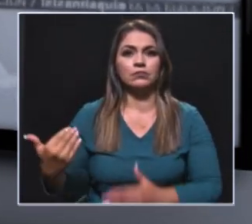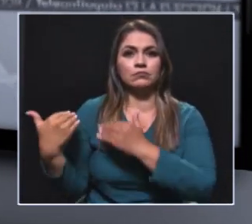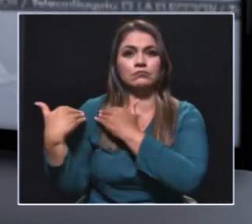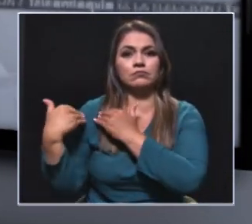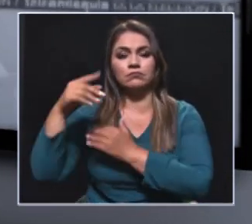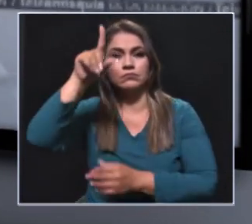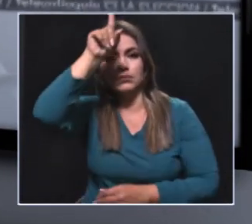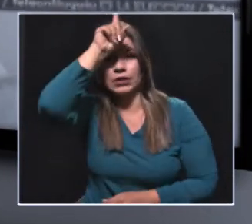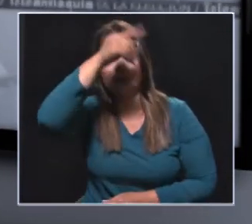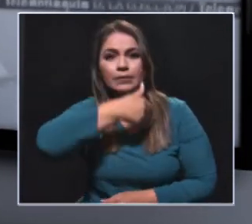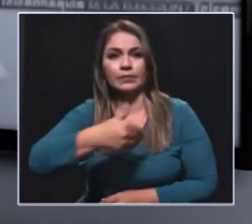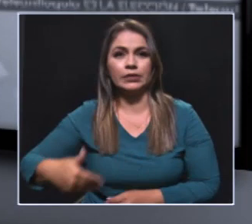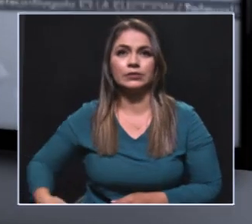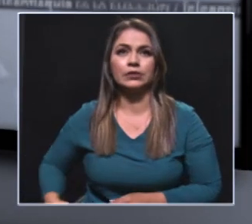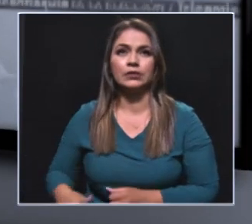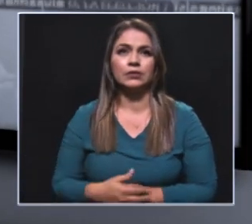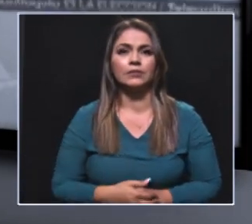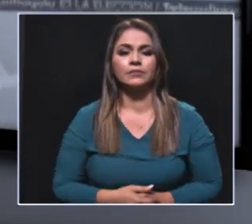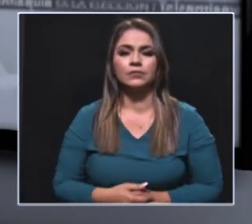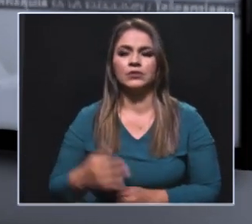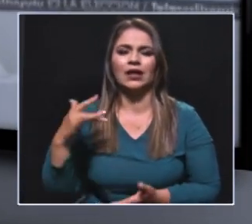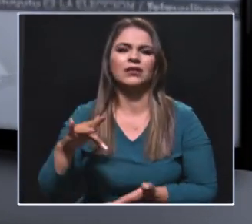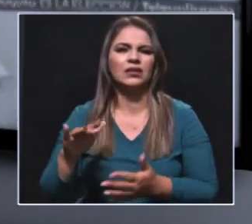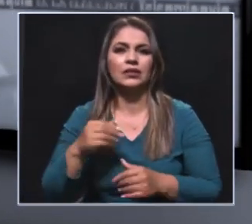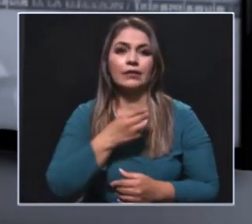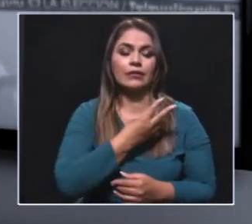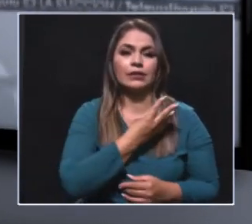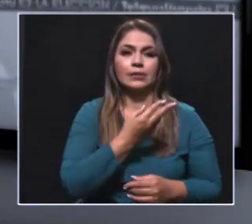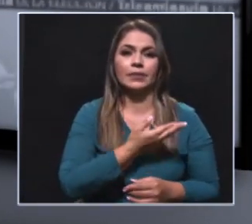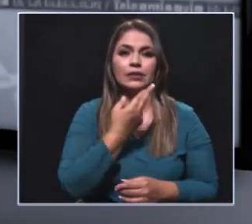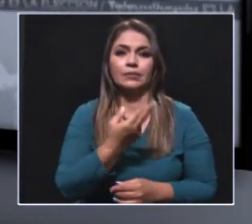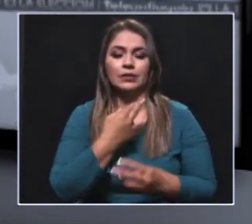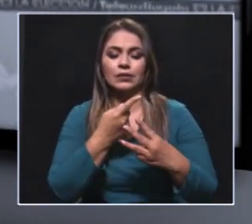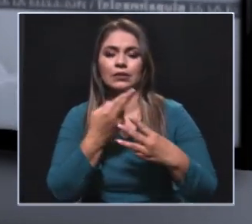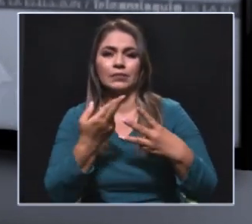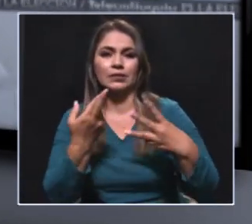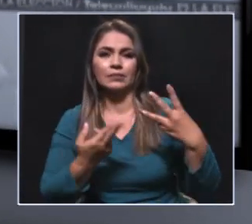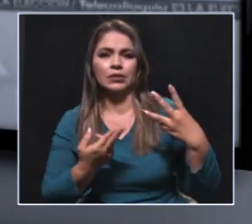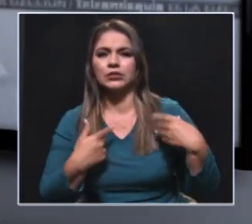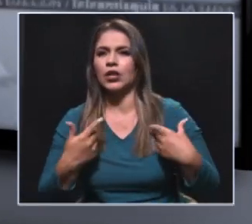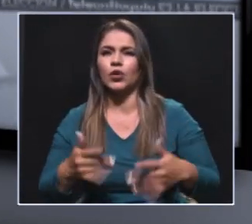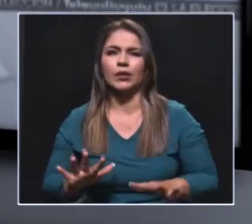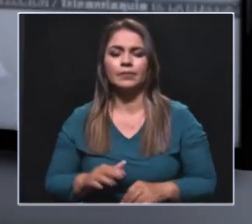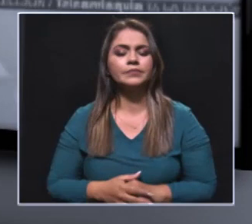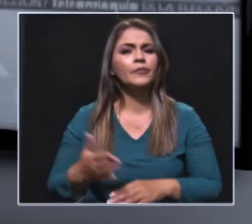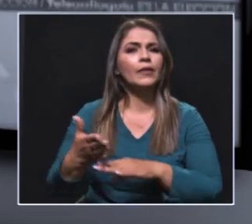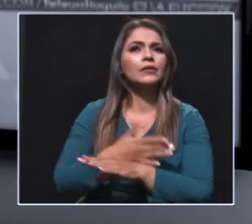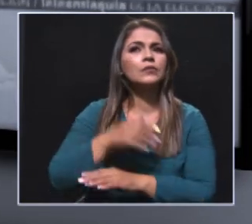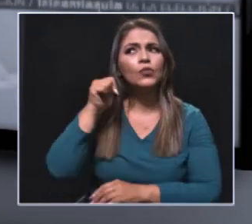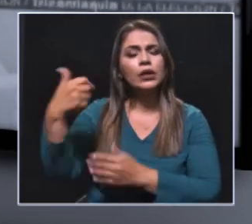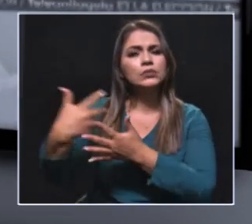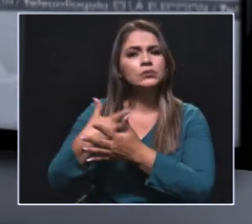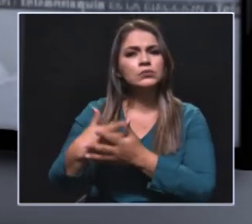Alemania, pero después de tres periodos tomó la decisión de no ir más. Y nos contaban, Carlos Mario, asesores de Ángela Merkel alguna vez,